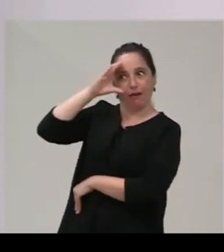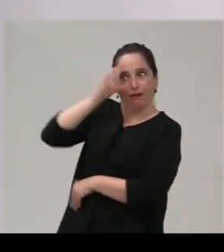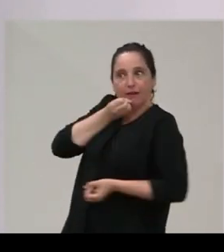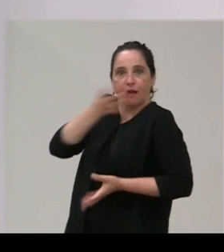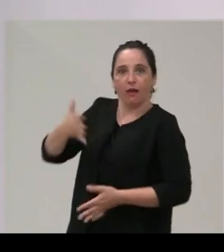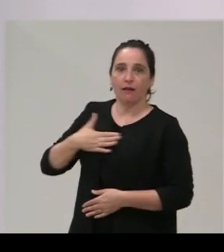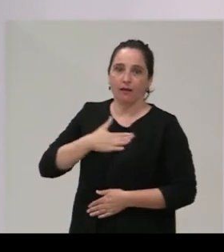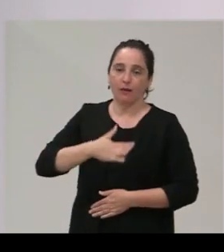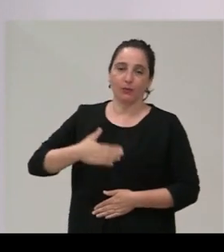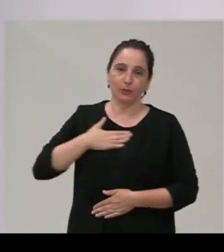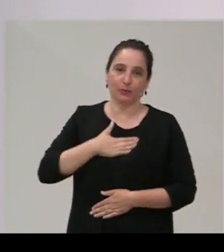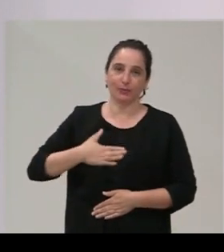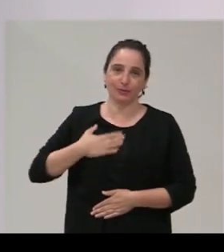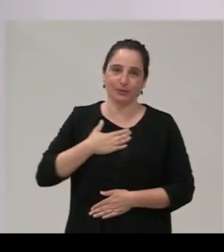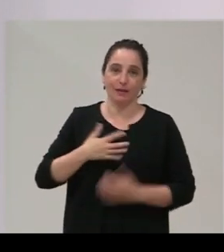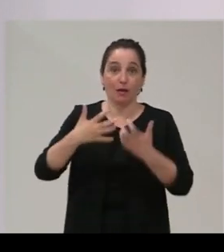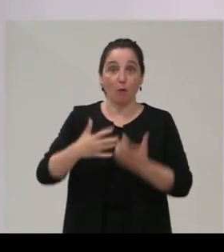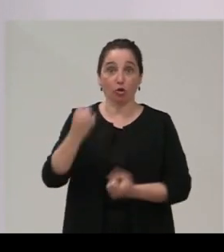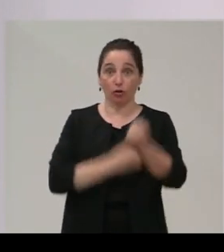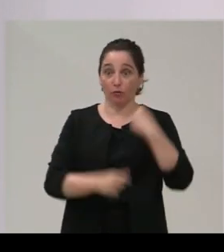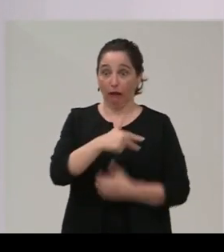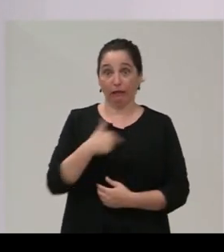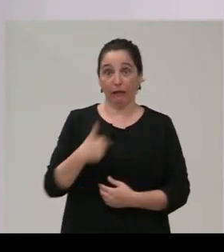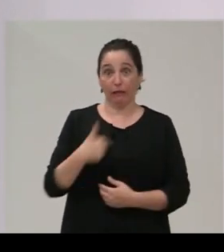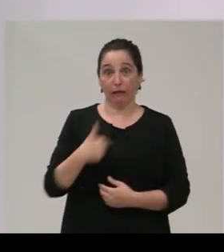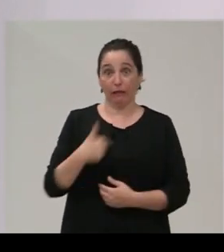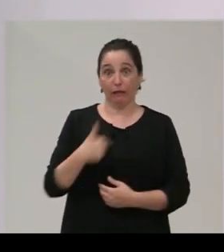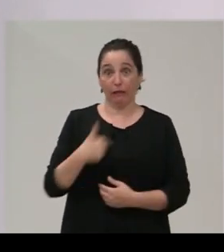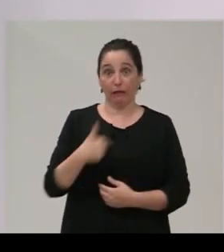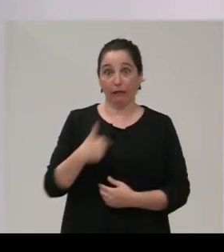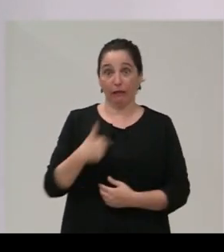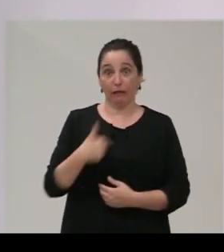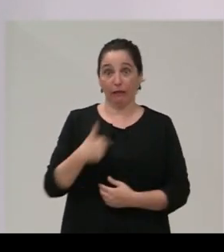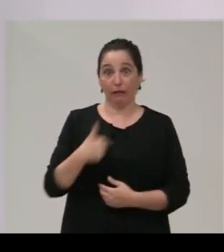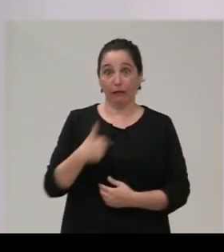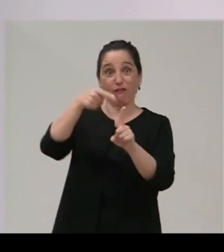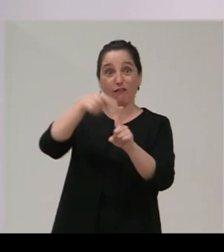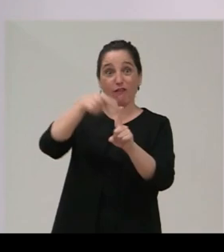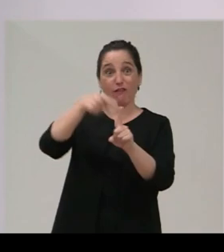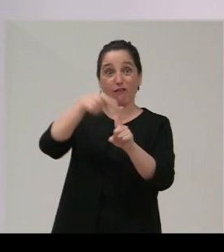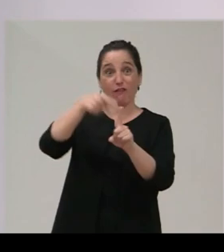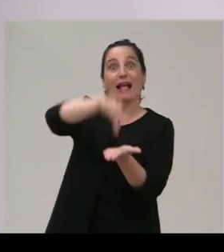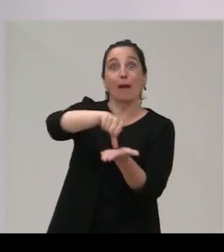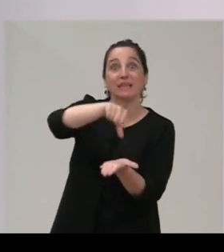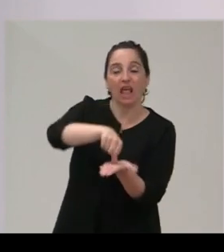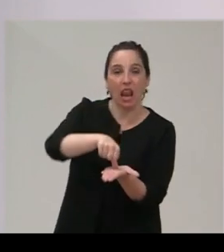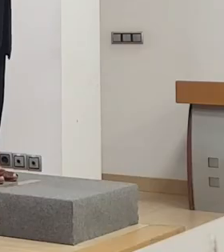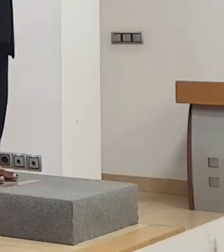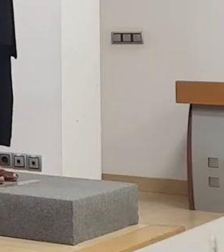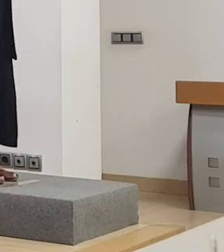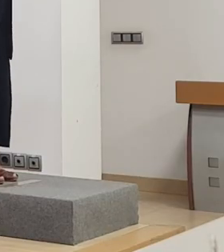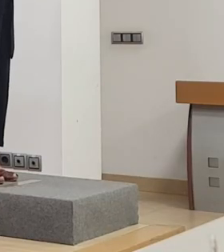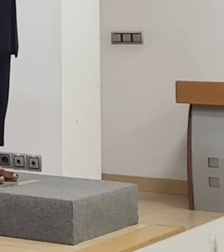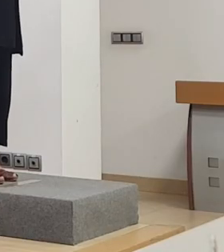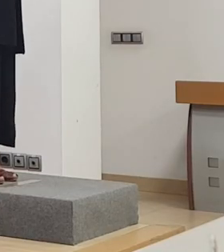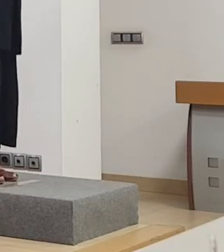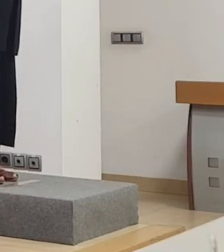gratificante. Ese motor económico de Cantabria, ese punto de referencia de Cantabria, la capital de Cantabria y